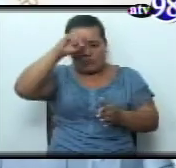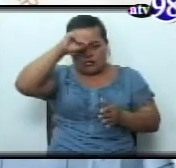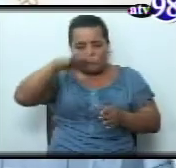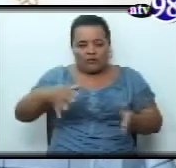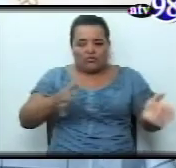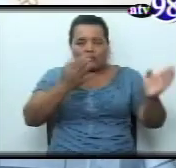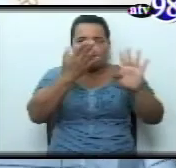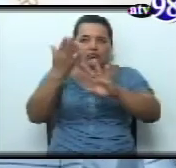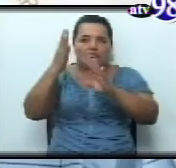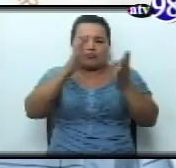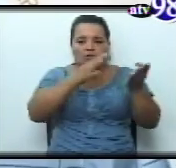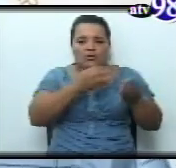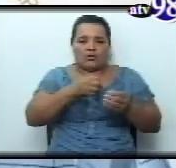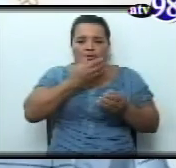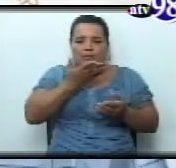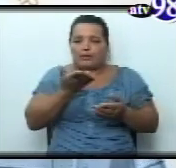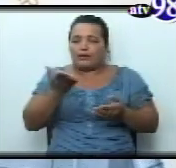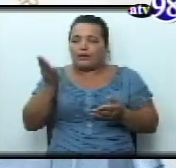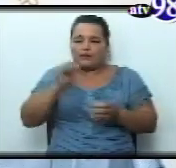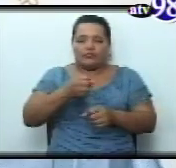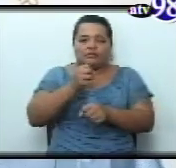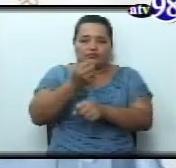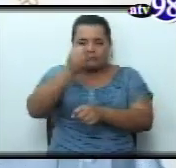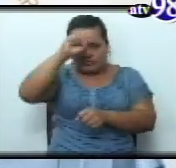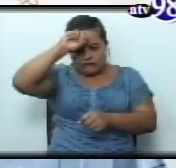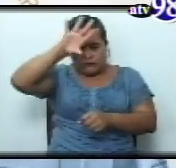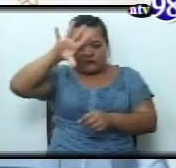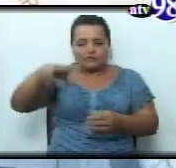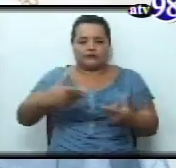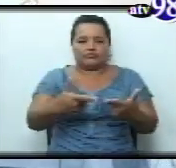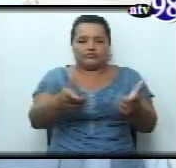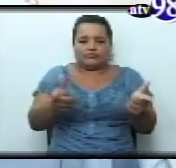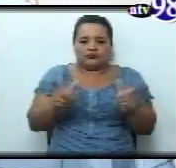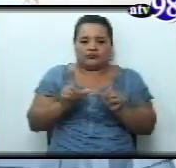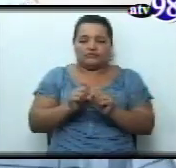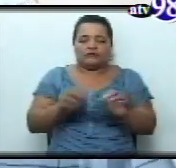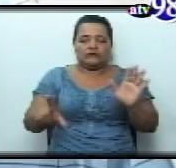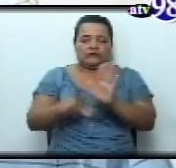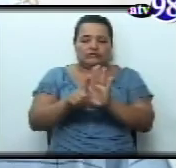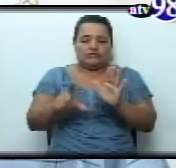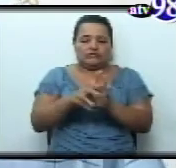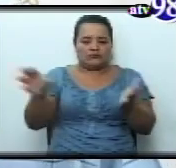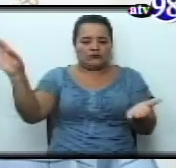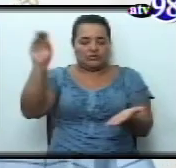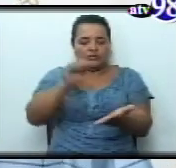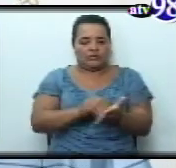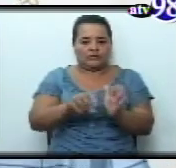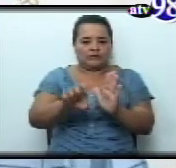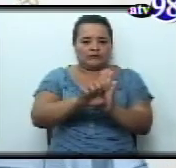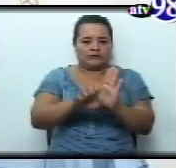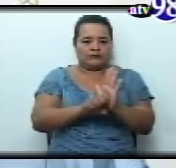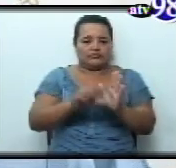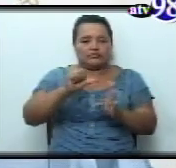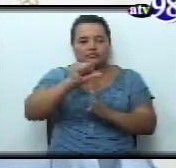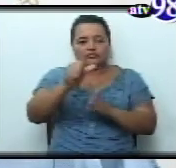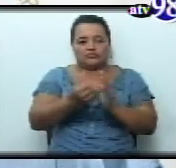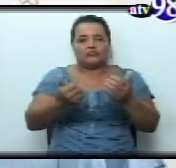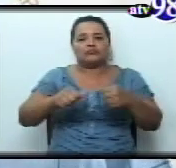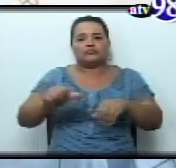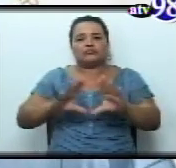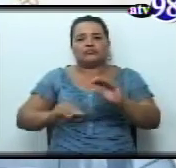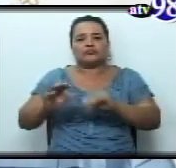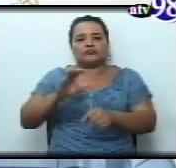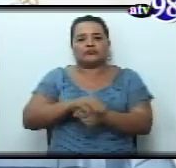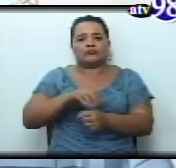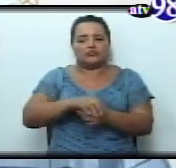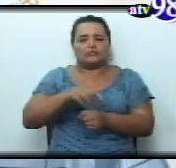medio ambiente. Entonces, esos temas queremos también que queden reflejados en la ley y casi creo que llegamos a un acuerdo en la